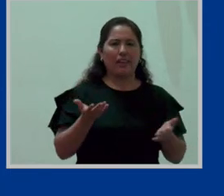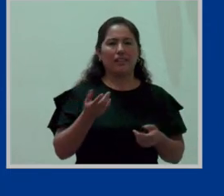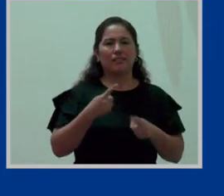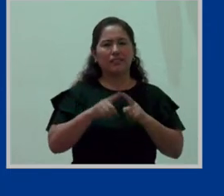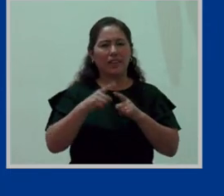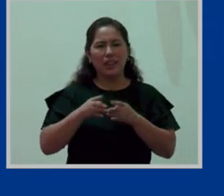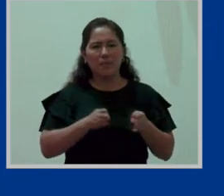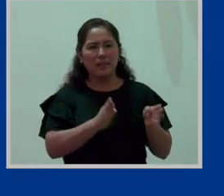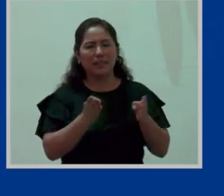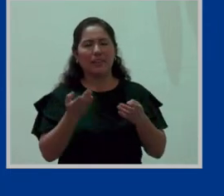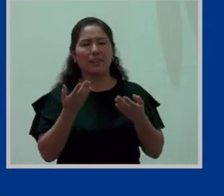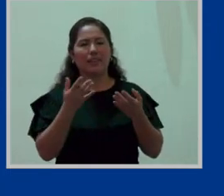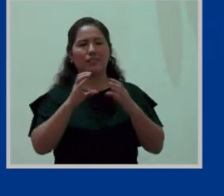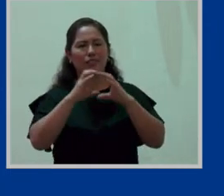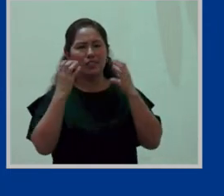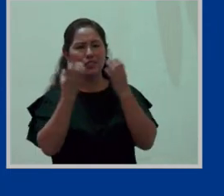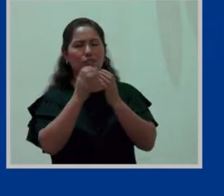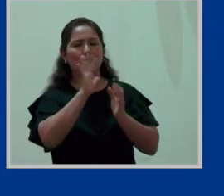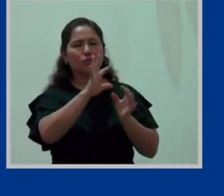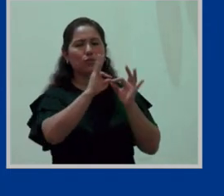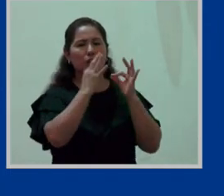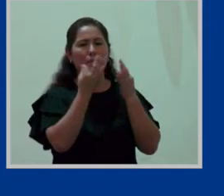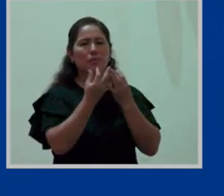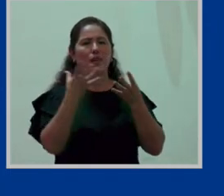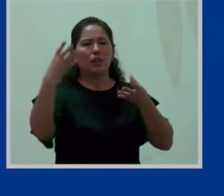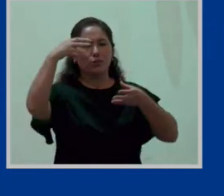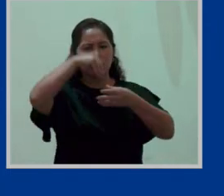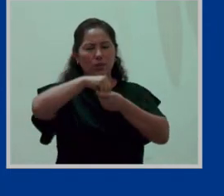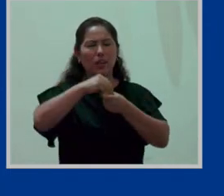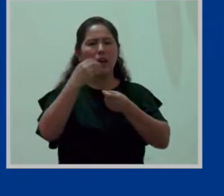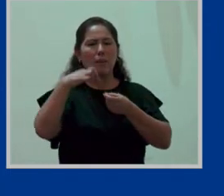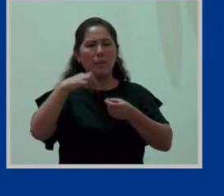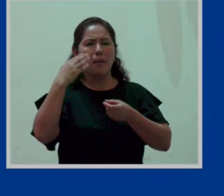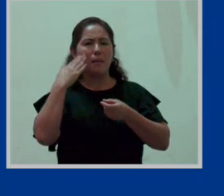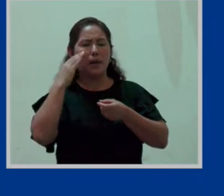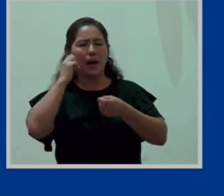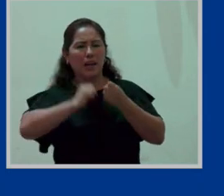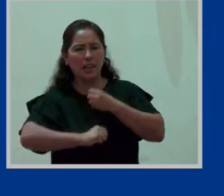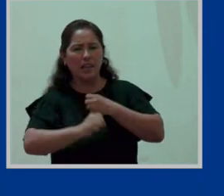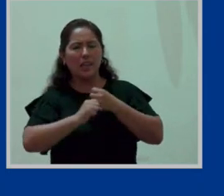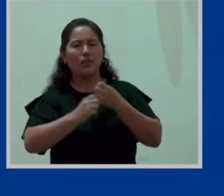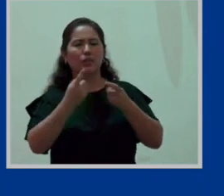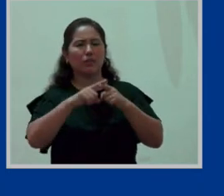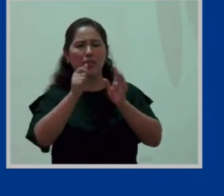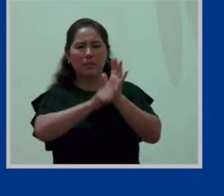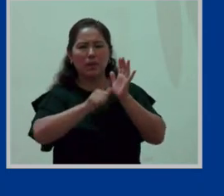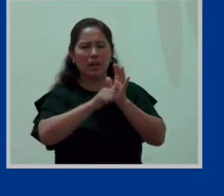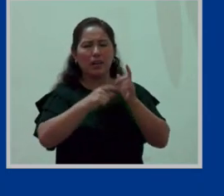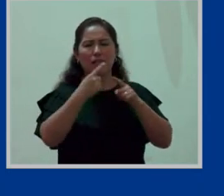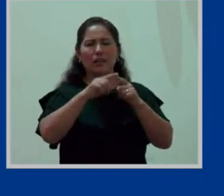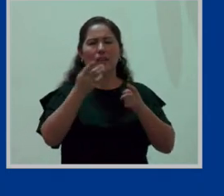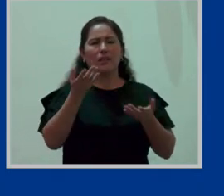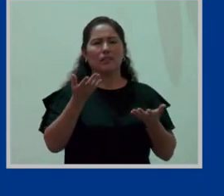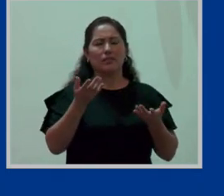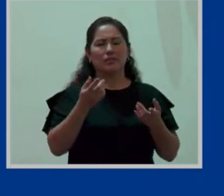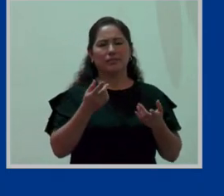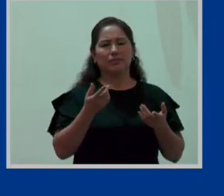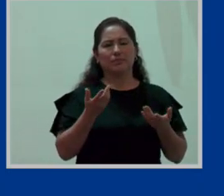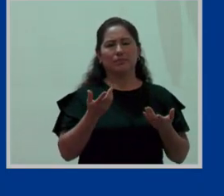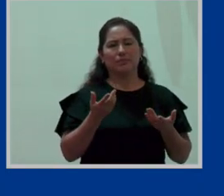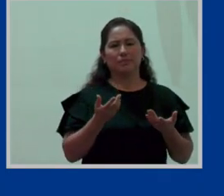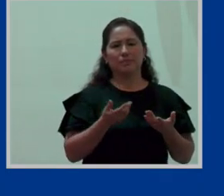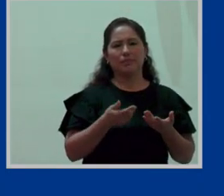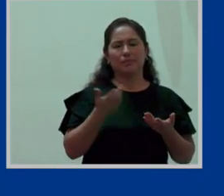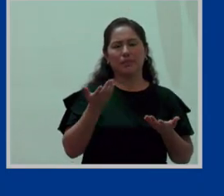modalidad de organización de la familia, nuclear, nuclear con jefatura femenina o masculina, bueno,